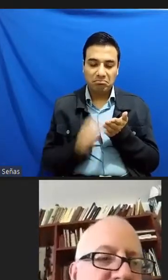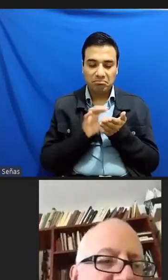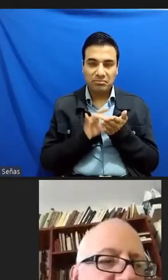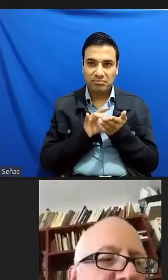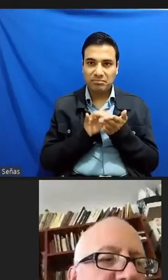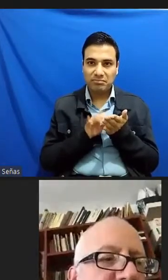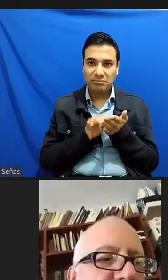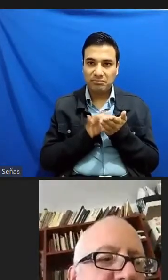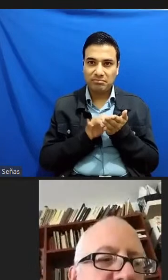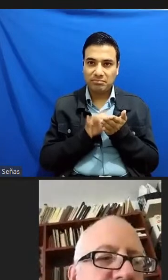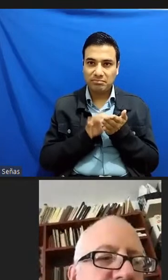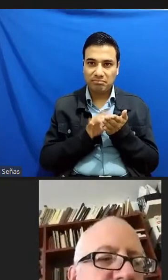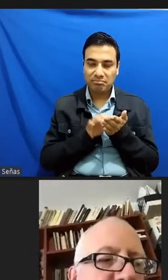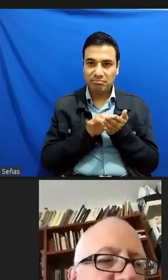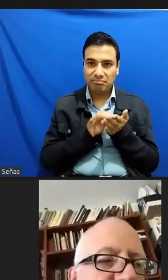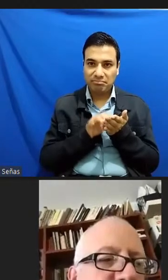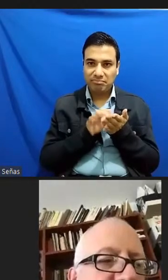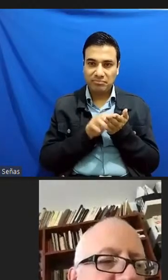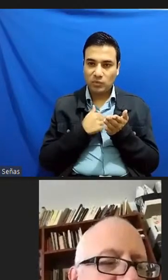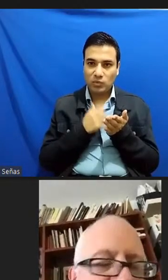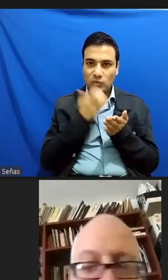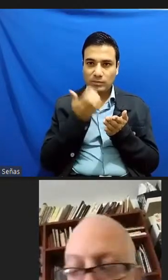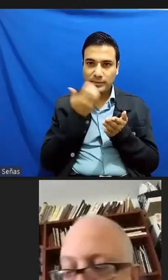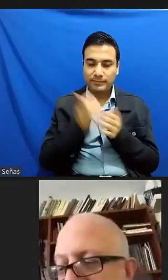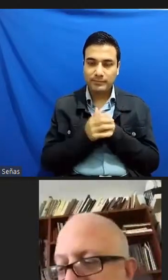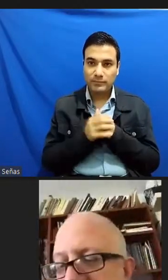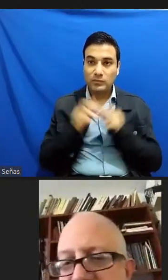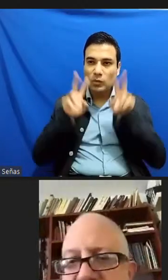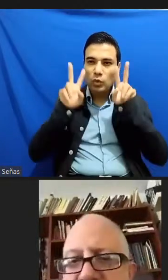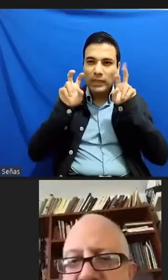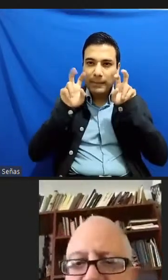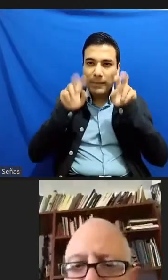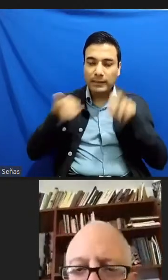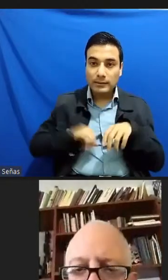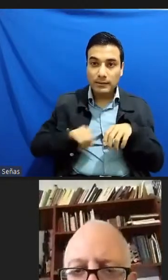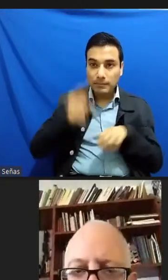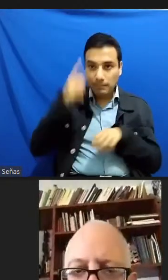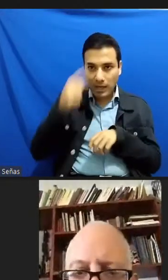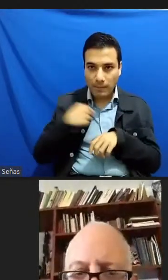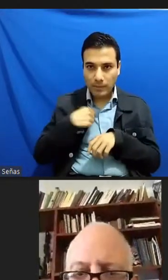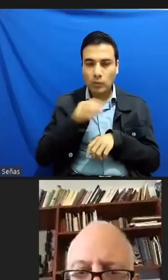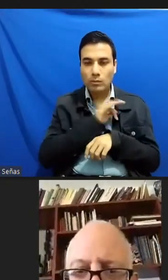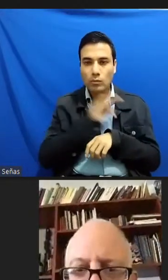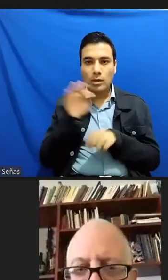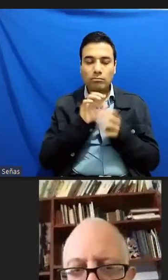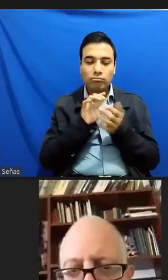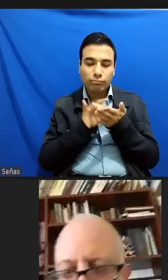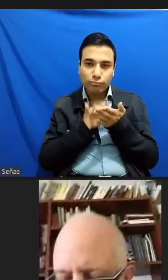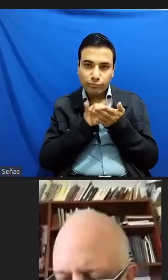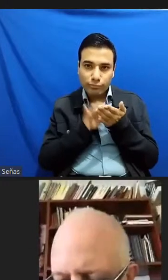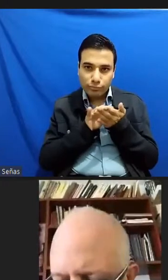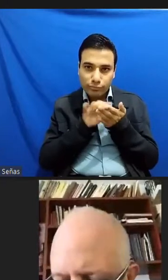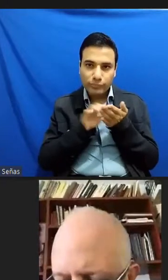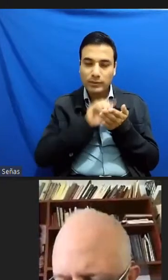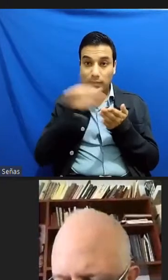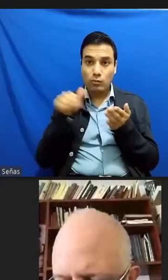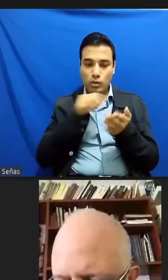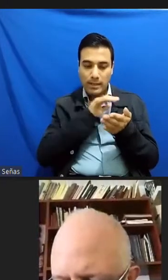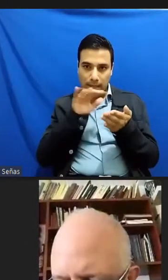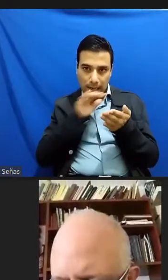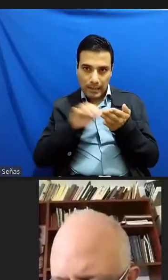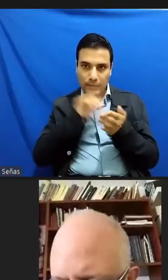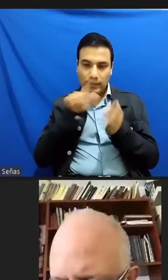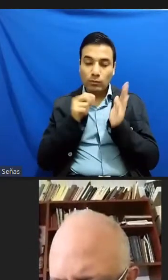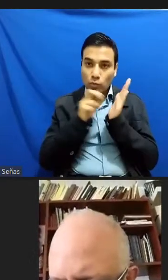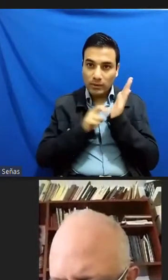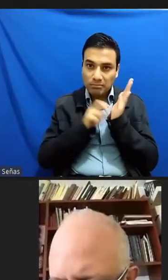de alguna forma tenga interés para mí y yo pueda releerla pueda reconstruirla etcétera y para